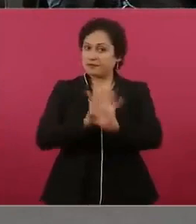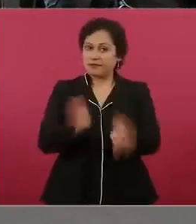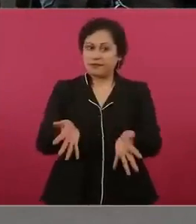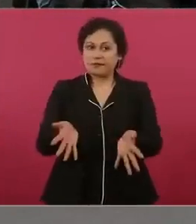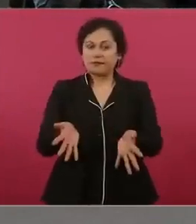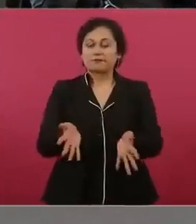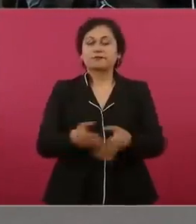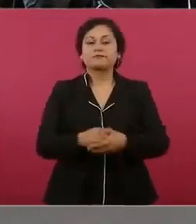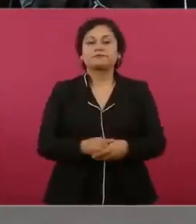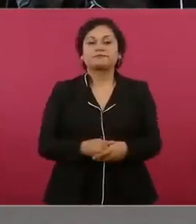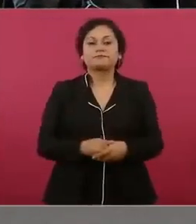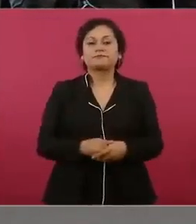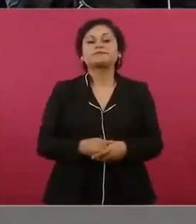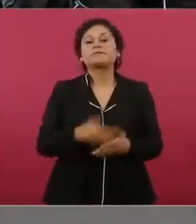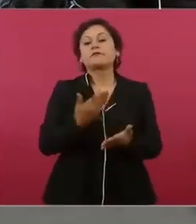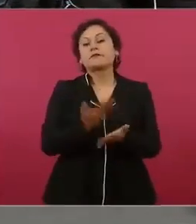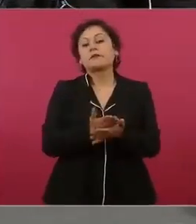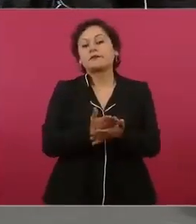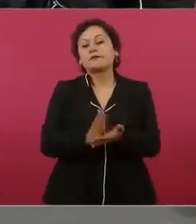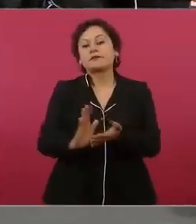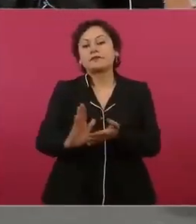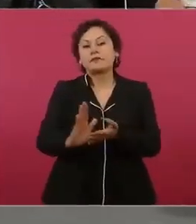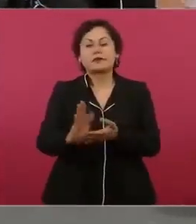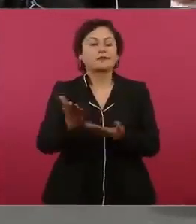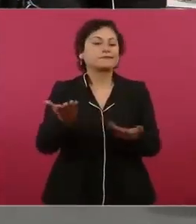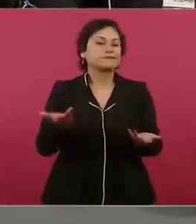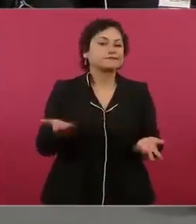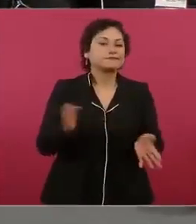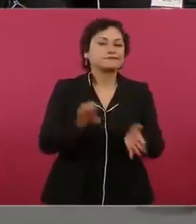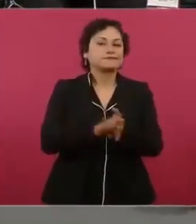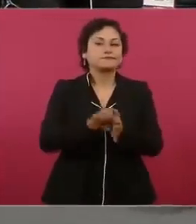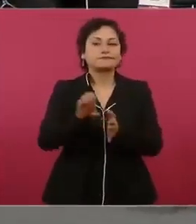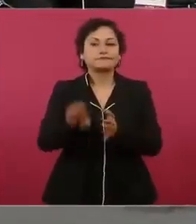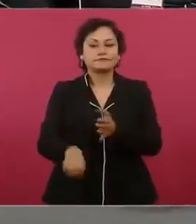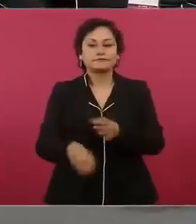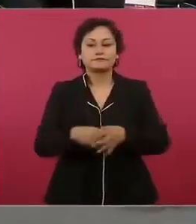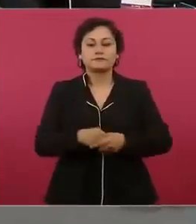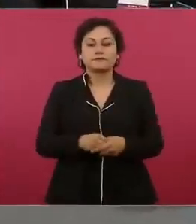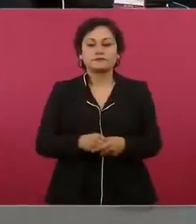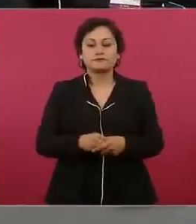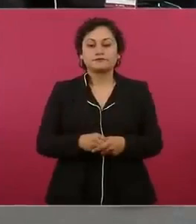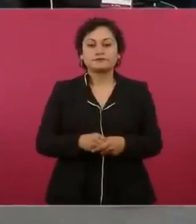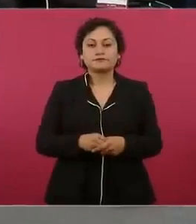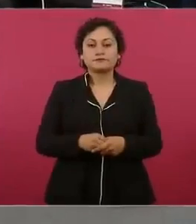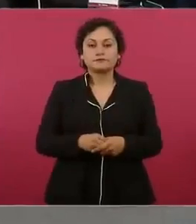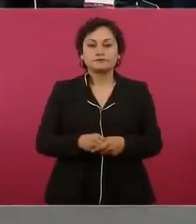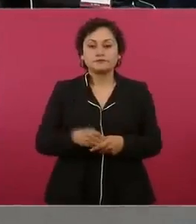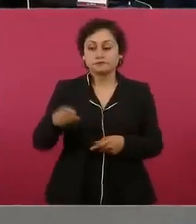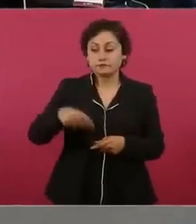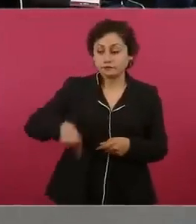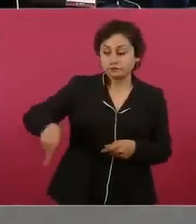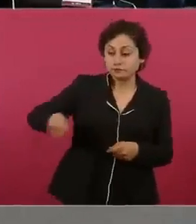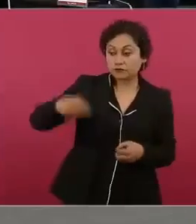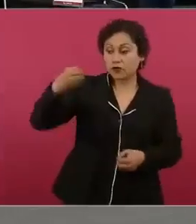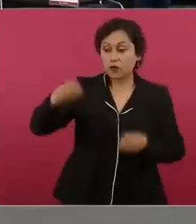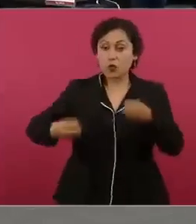Y si un juez hace justicia